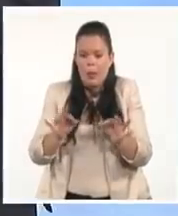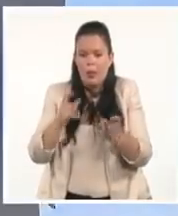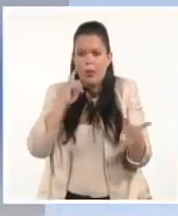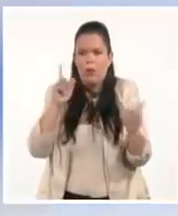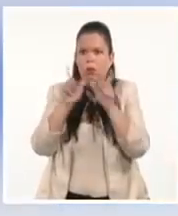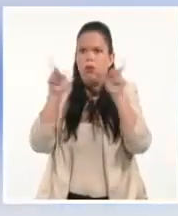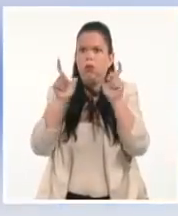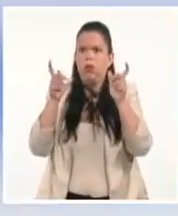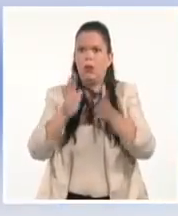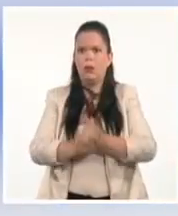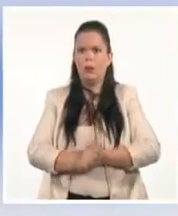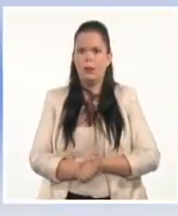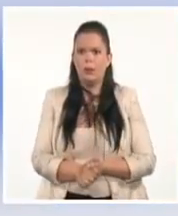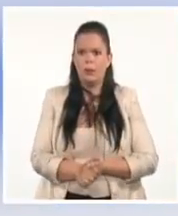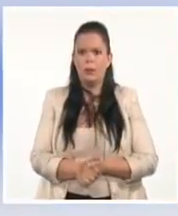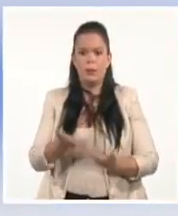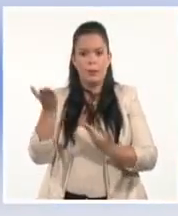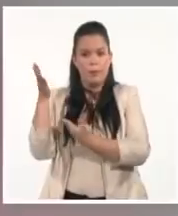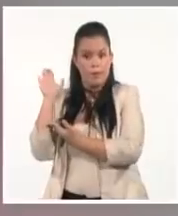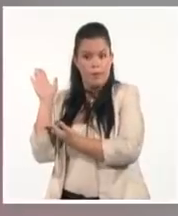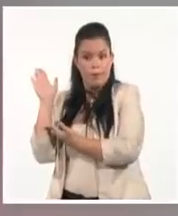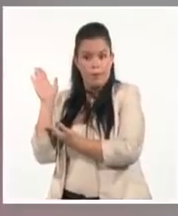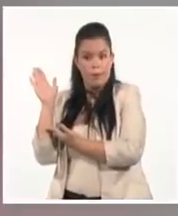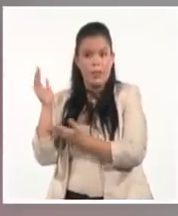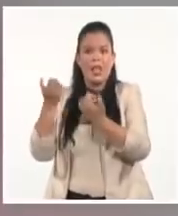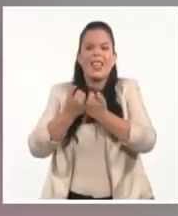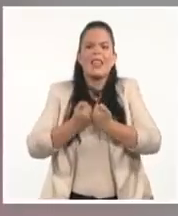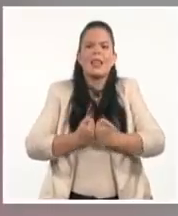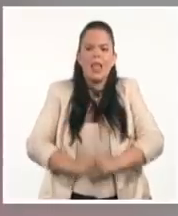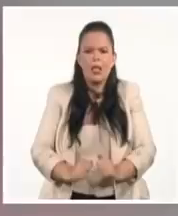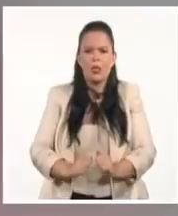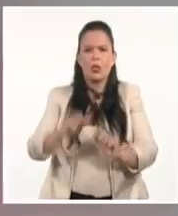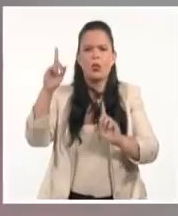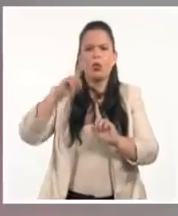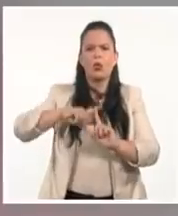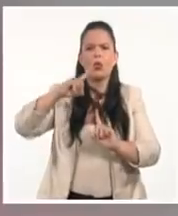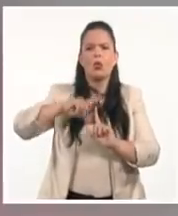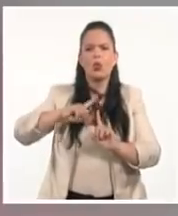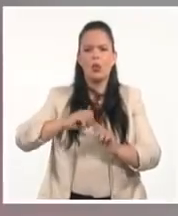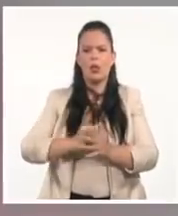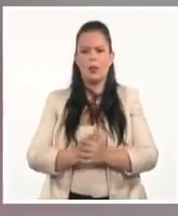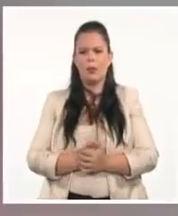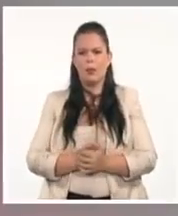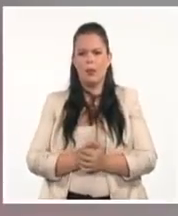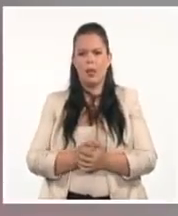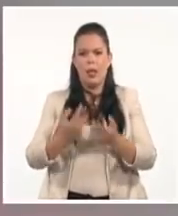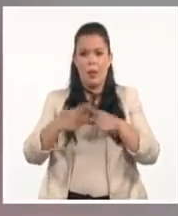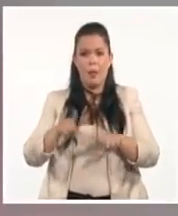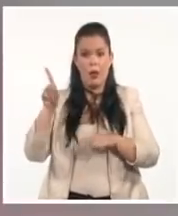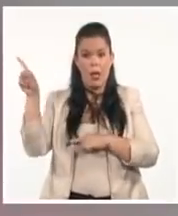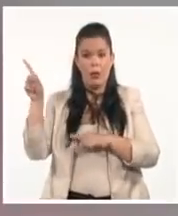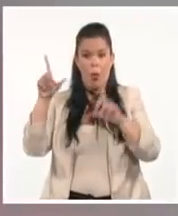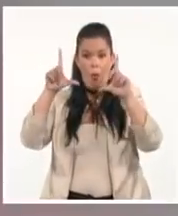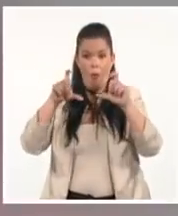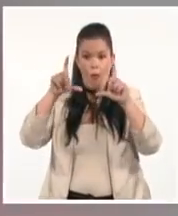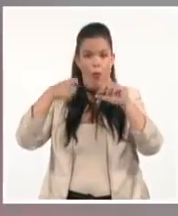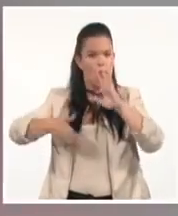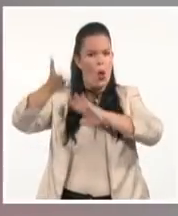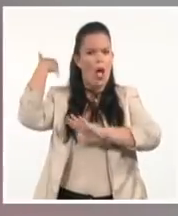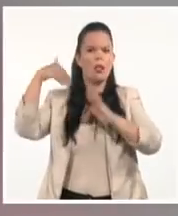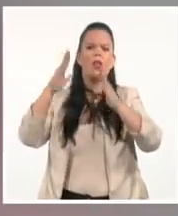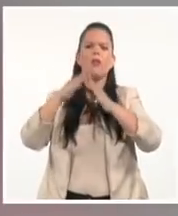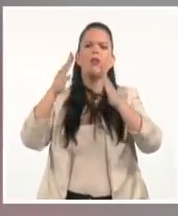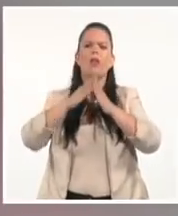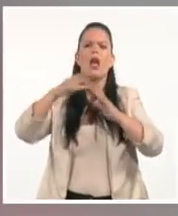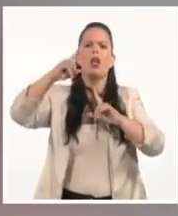Esta persona es natural de las Tunas. Este es un perfil que tiene ahora, pero esta es la foto del perfil cuando vivía en las Tunas. Cubana,